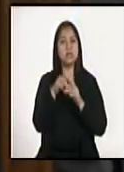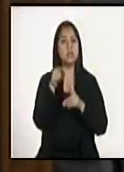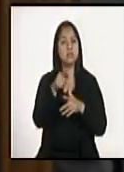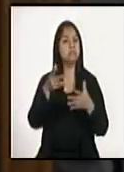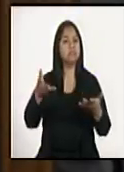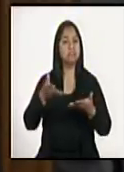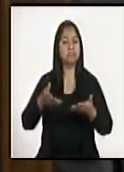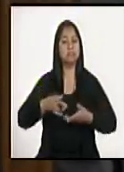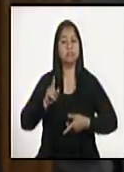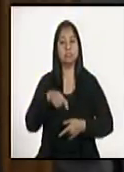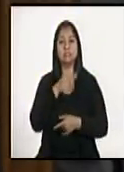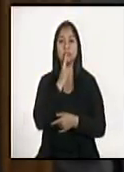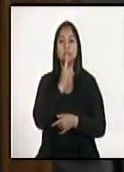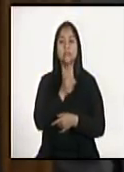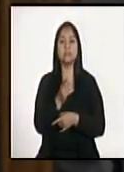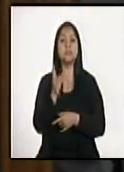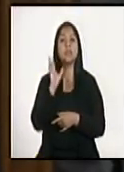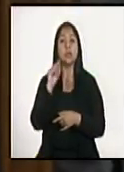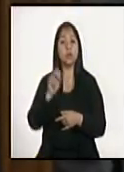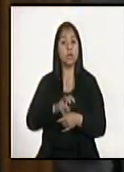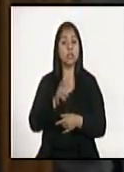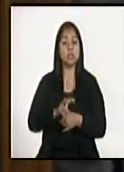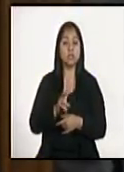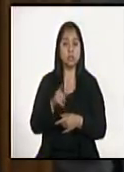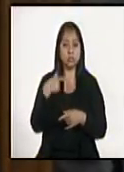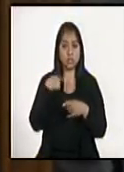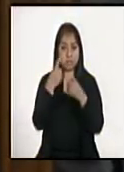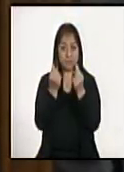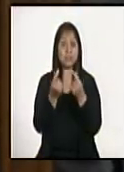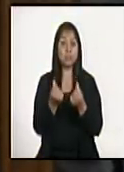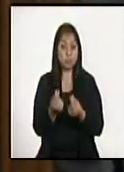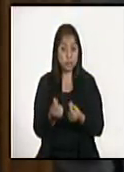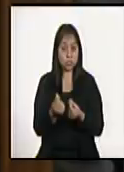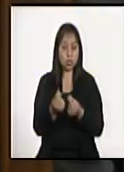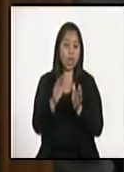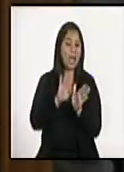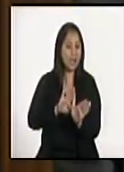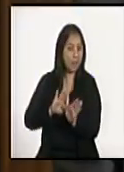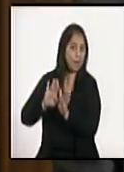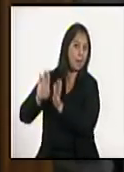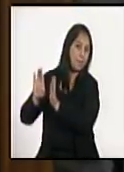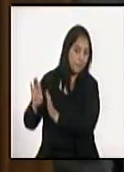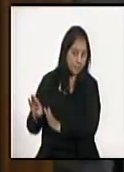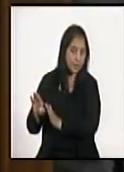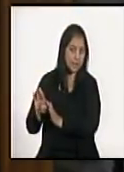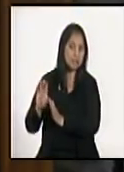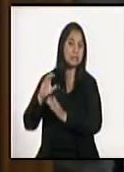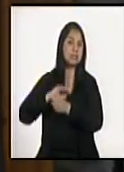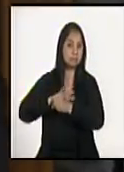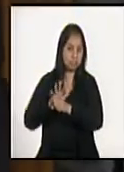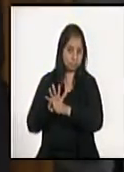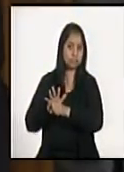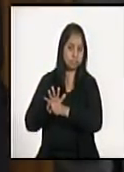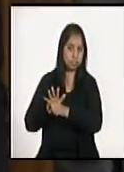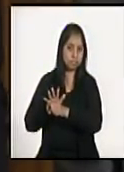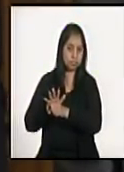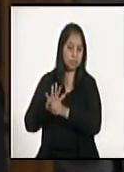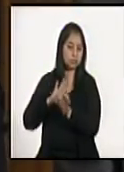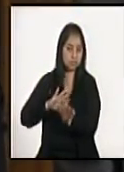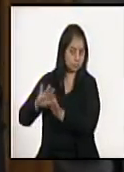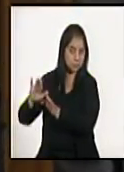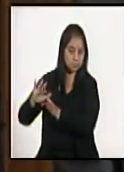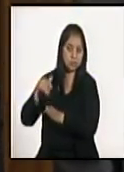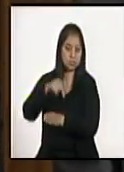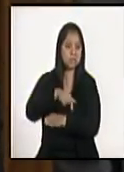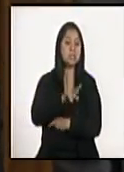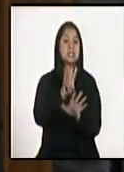responde a lo que necesitamos en el presupuesto sin contar el COVID-19. De esos siete mil, lo